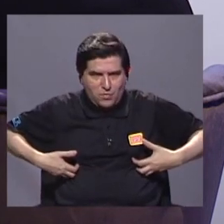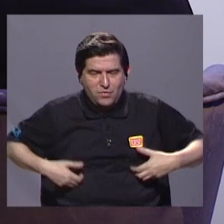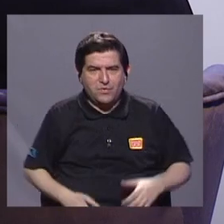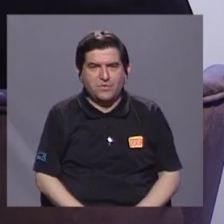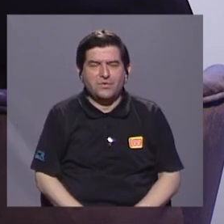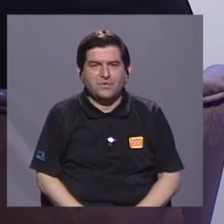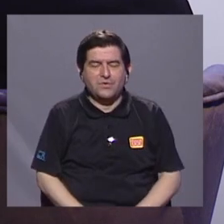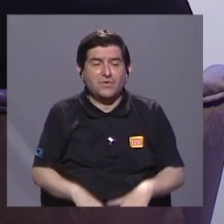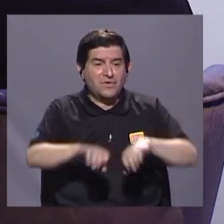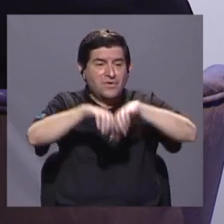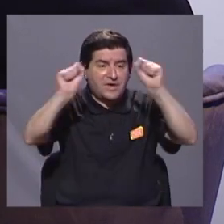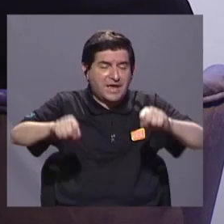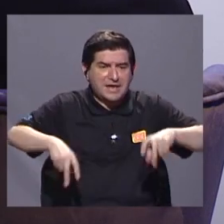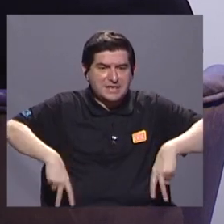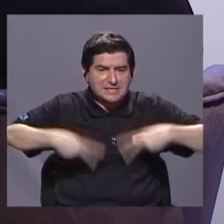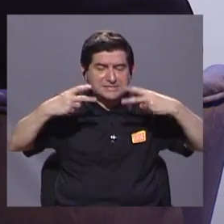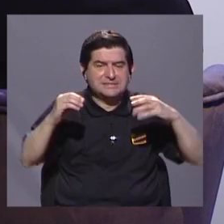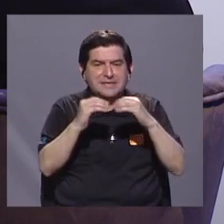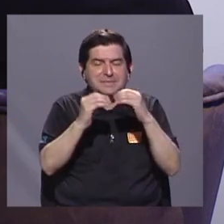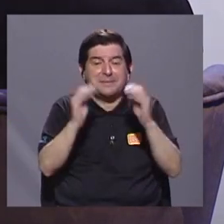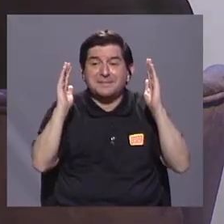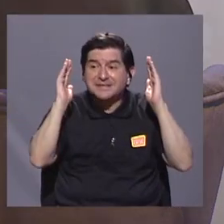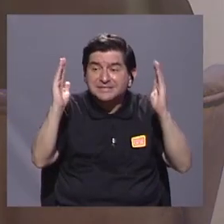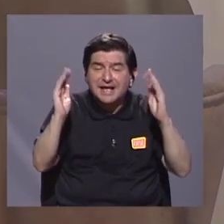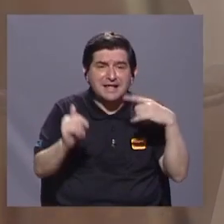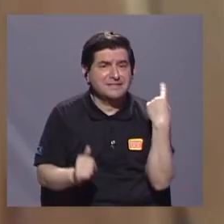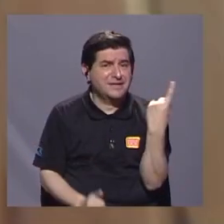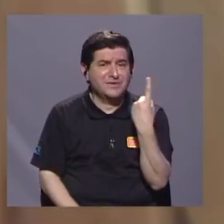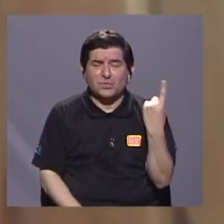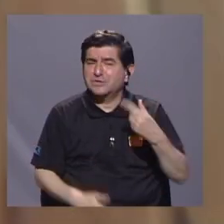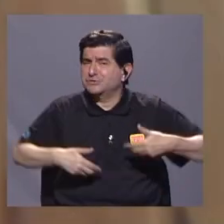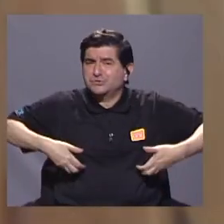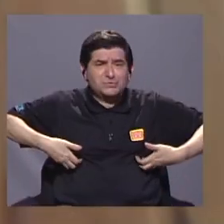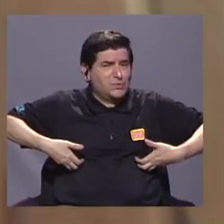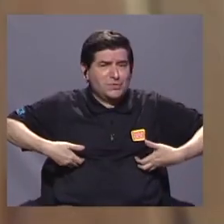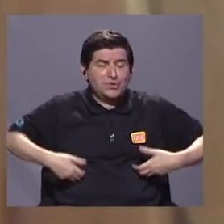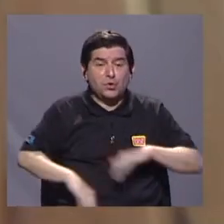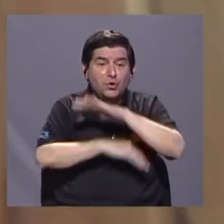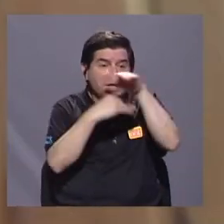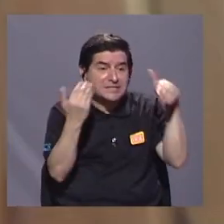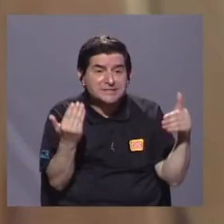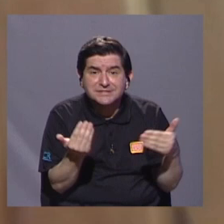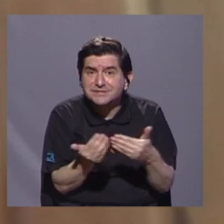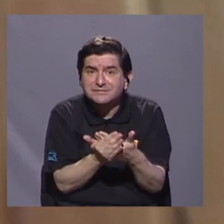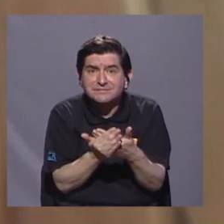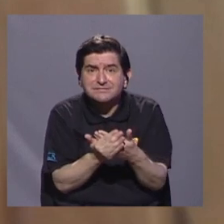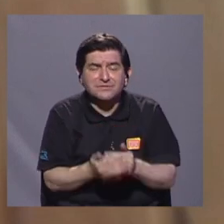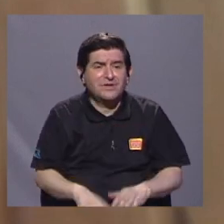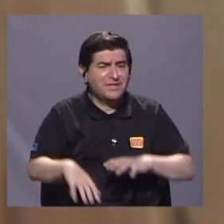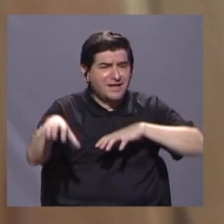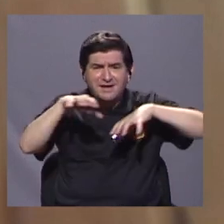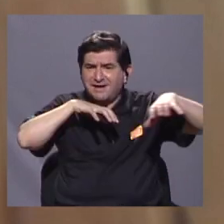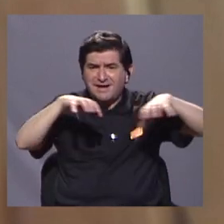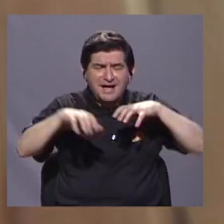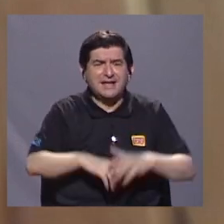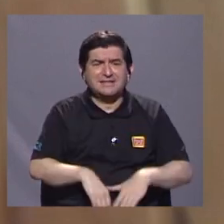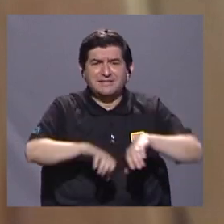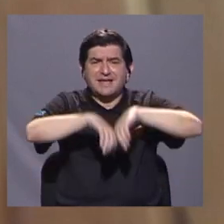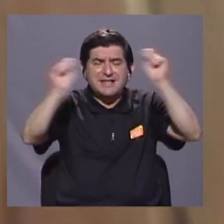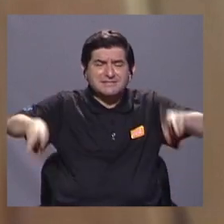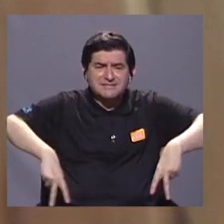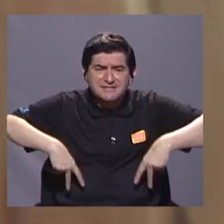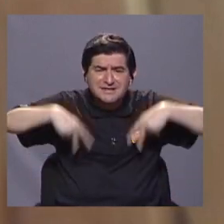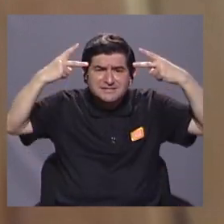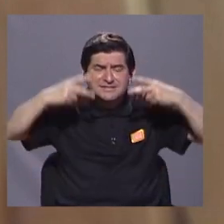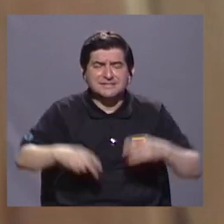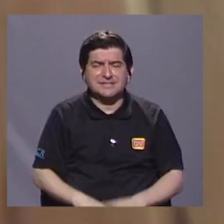juego ecosistémico es mucho mayor, ¿verdad? No es el mono, sí, es todas las actividades ecosistémicas que